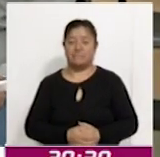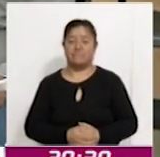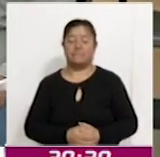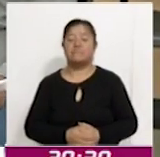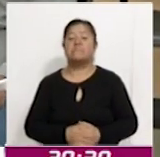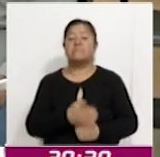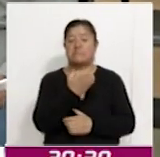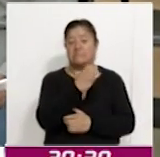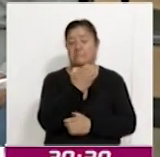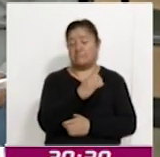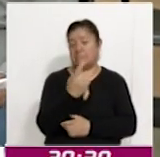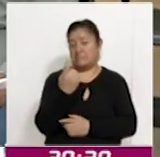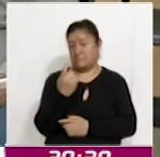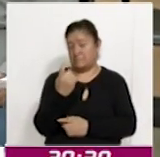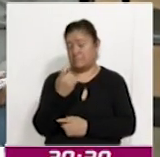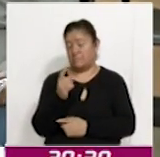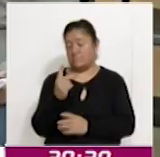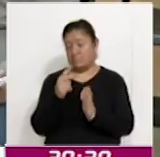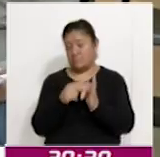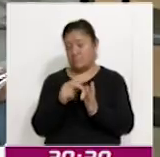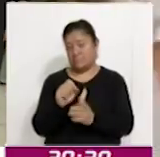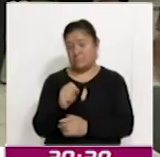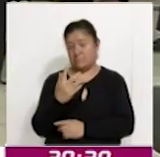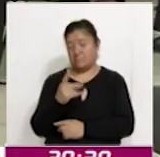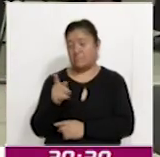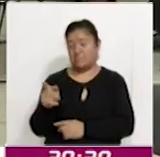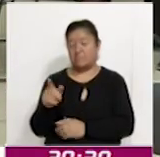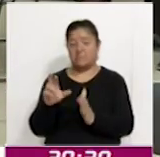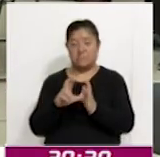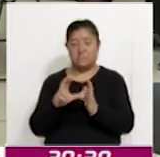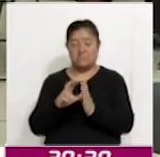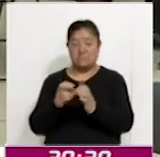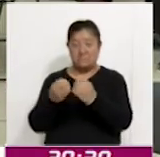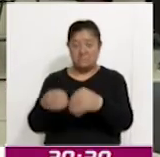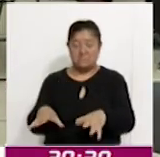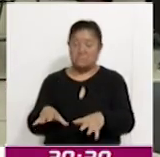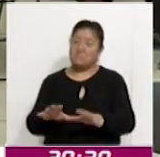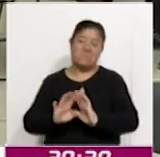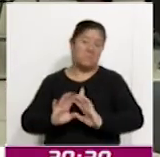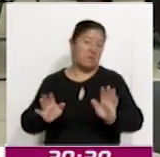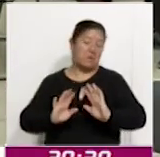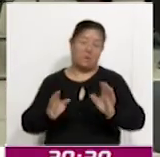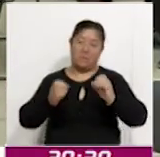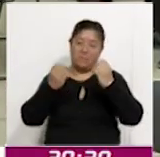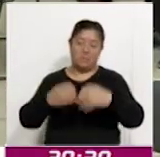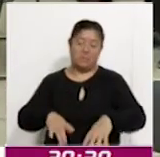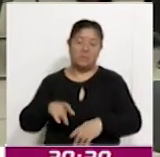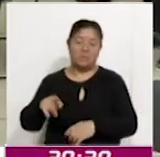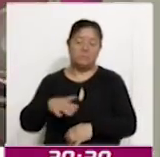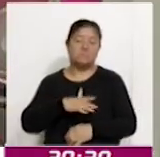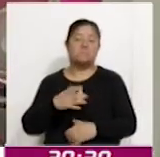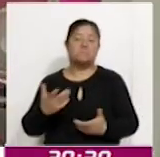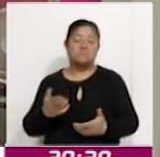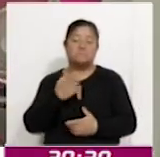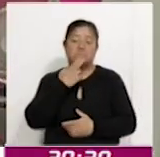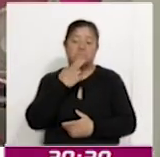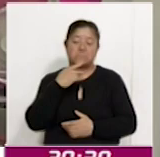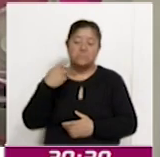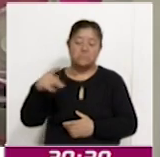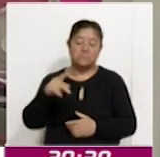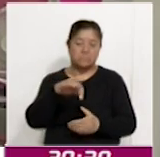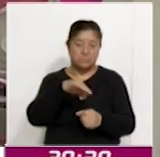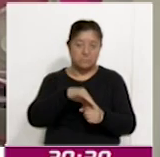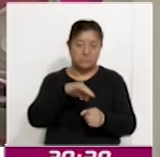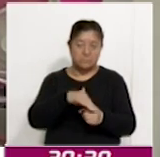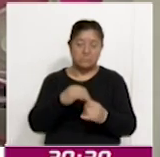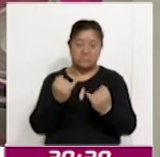del 1 de enero de 2025, las credenciales para votar vencidas perderán su vigencia, lo que las inhabilitará tanto para su uso en elecciones como